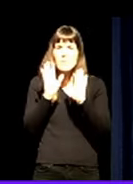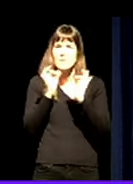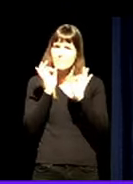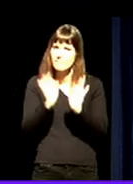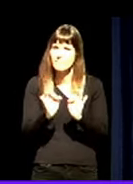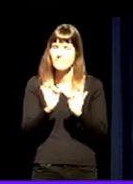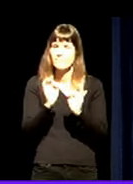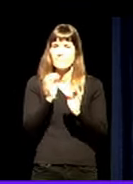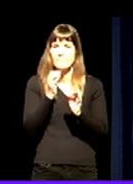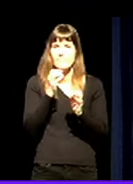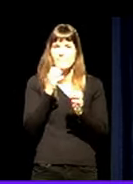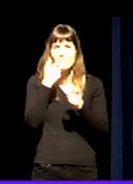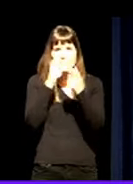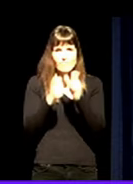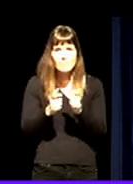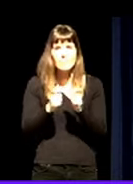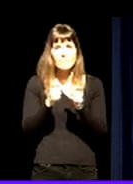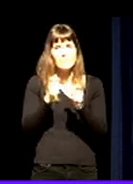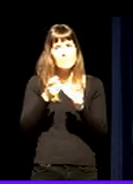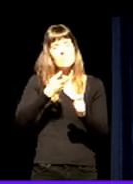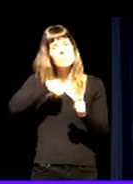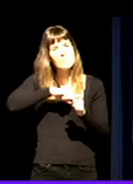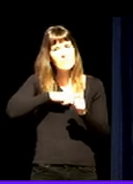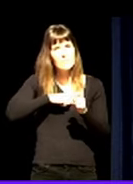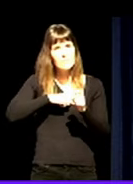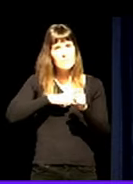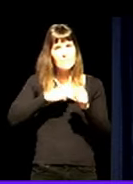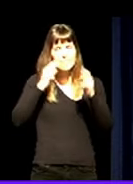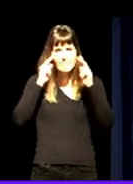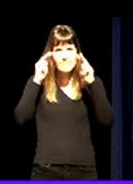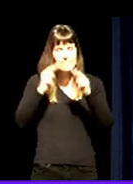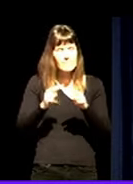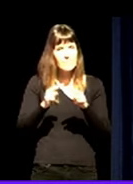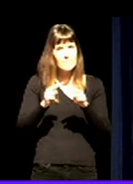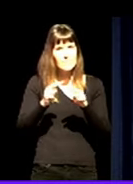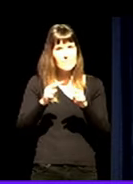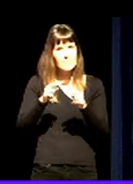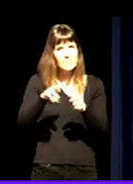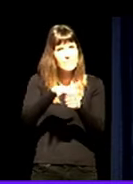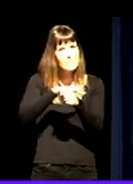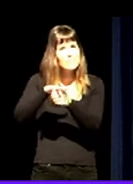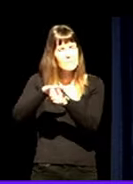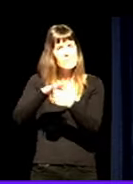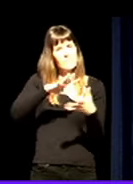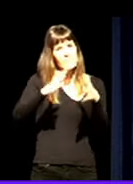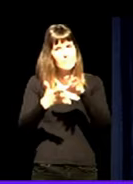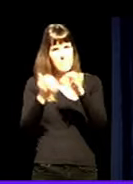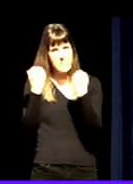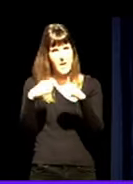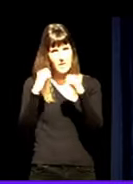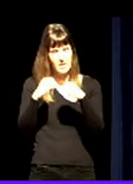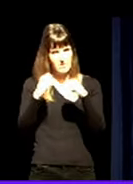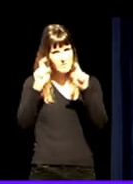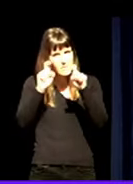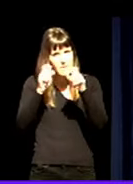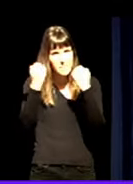hori, testu inguruan, ekina iduen, begira da horrek, lepo izan dizan gure praktika, gure eskuntza